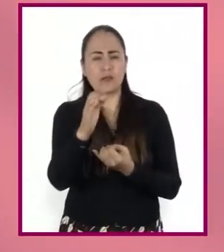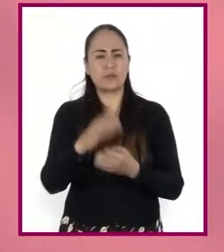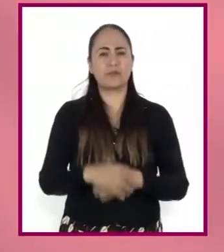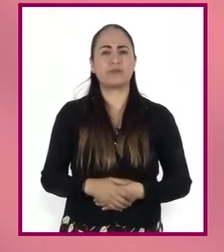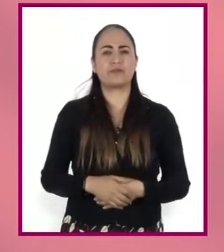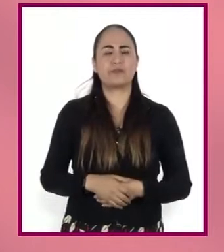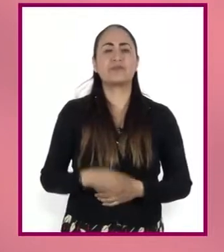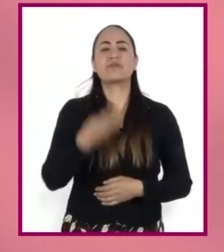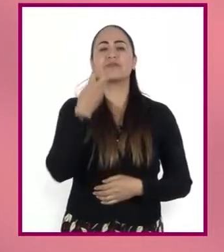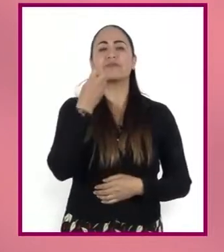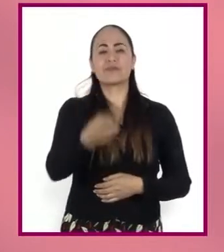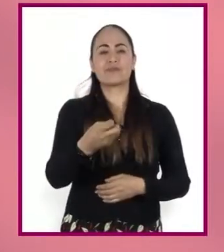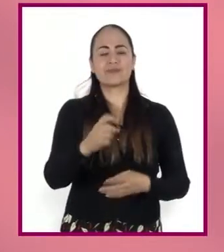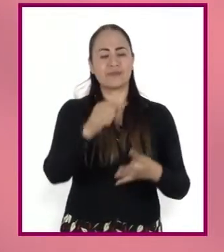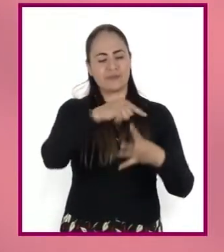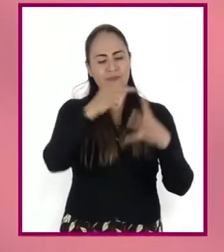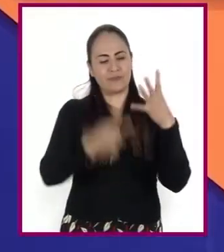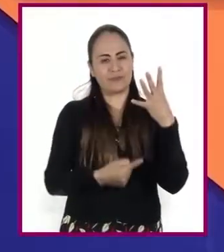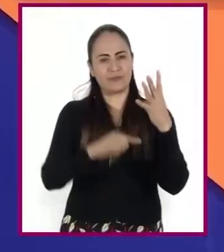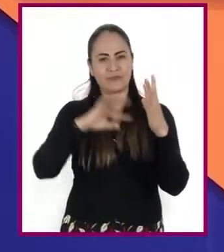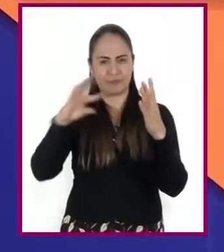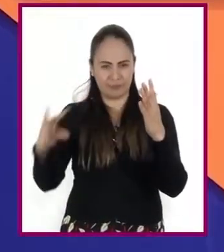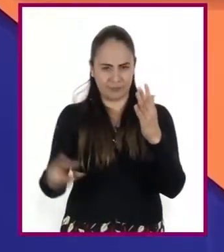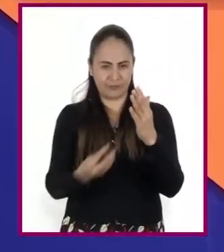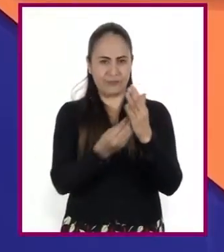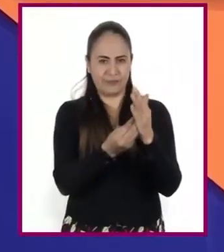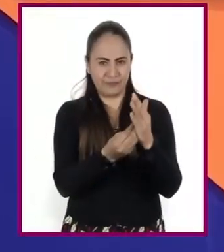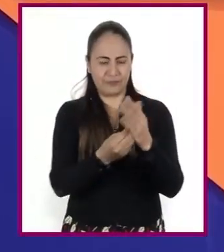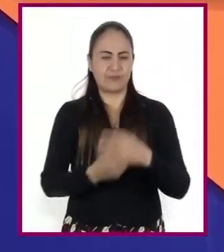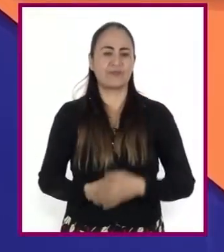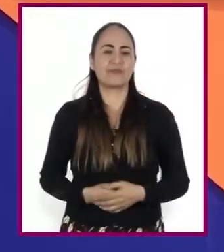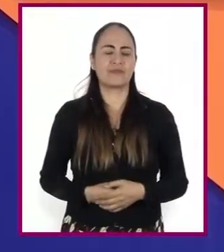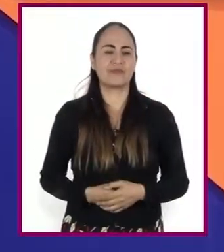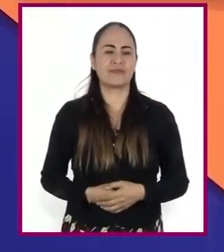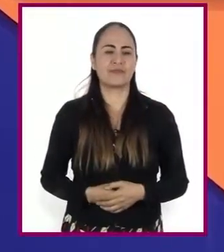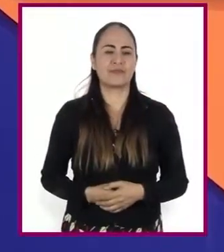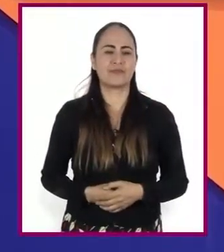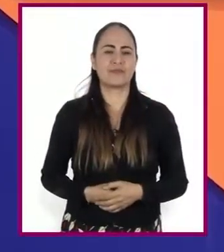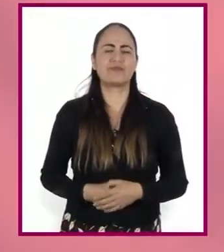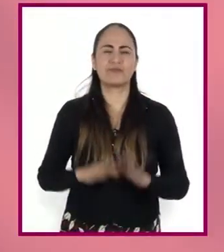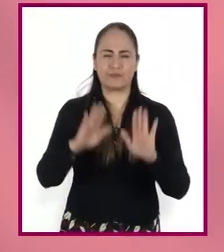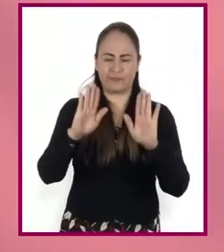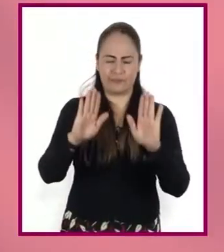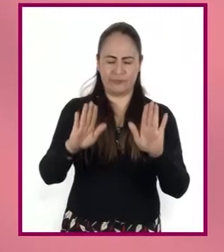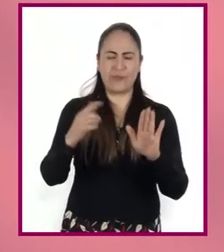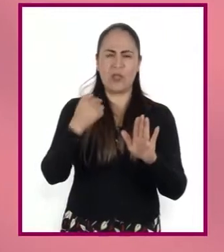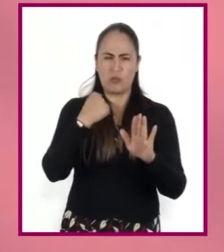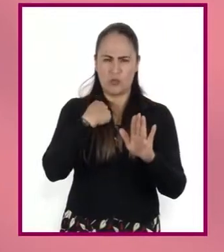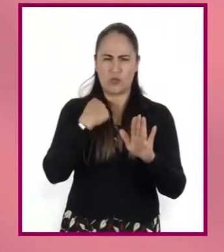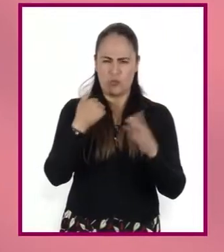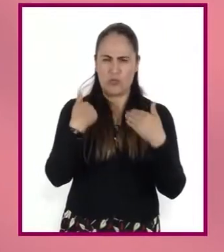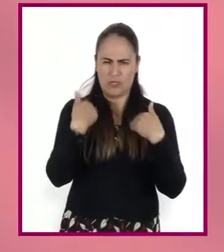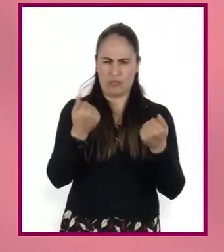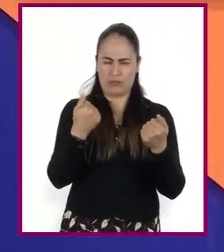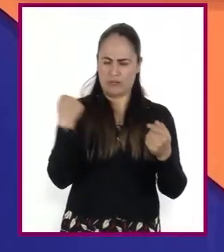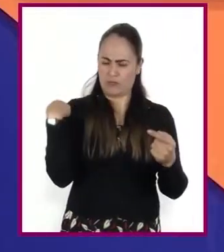recursos se les llama complementarios. Maestra, he entendido muy bien todas las explicaciones que usted